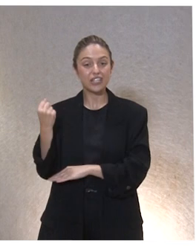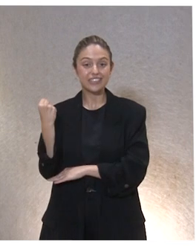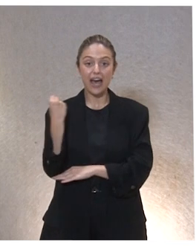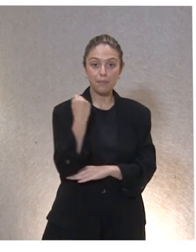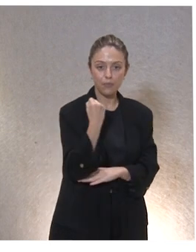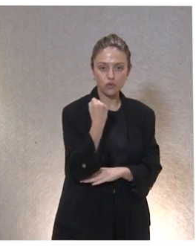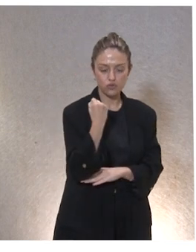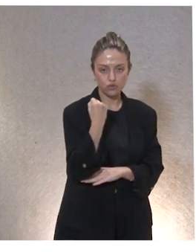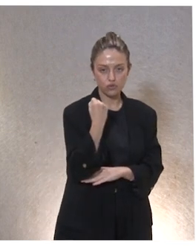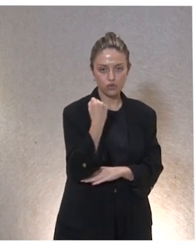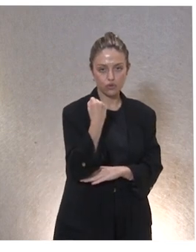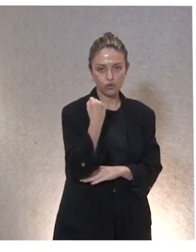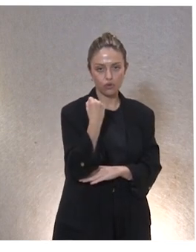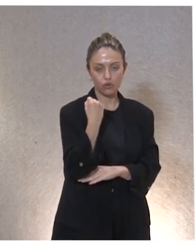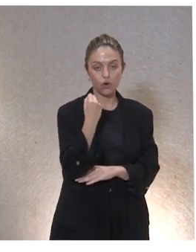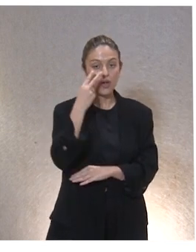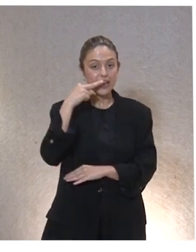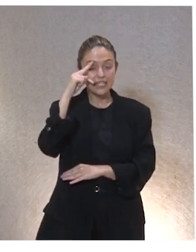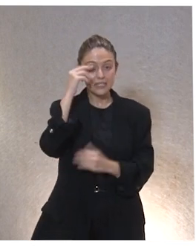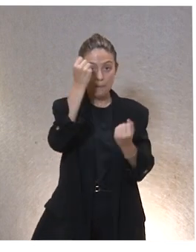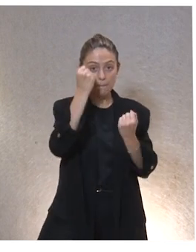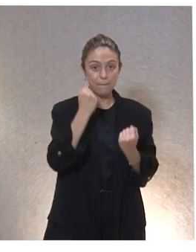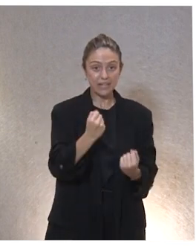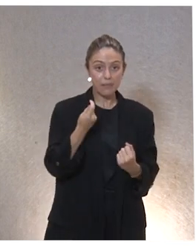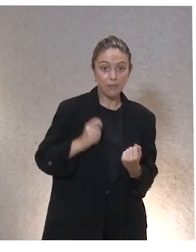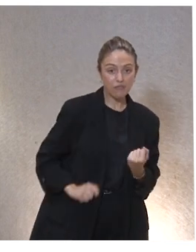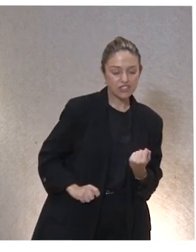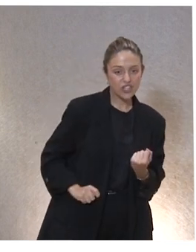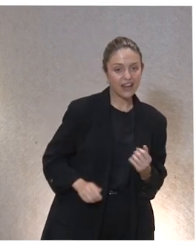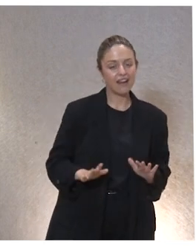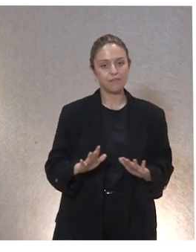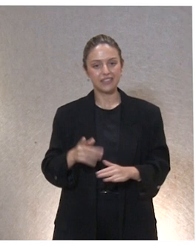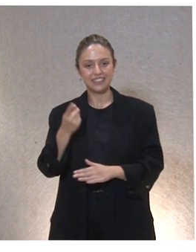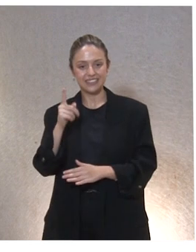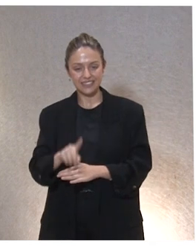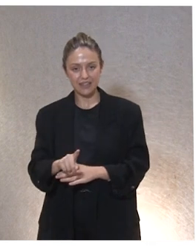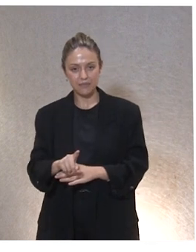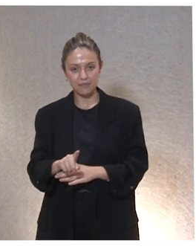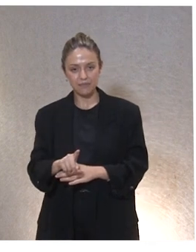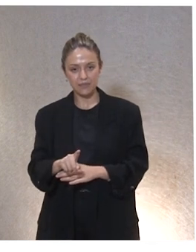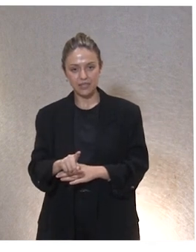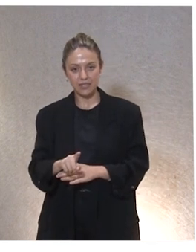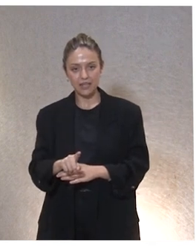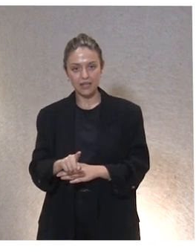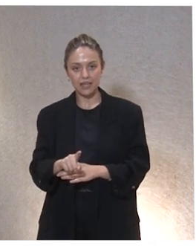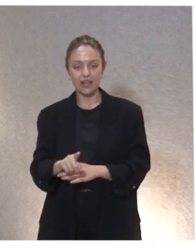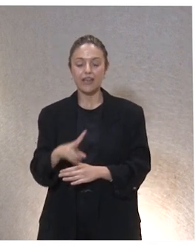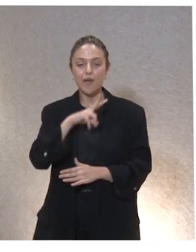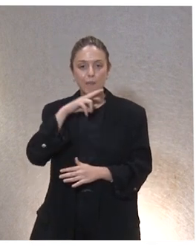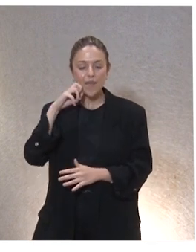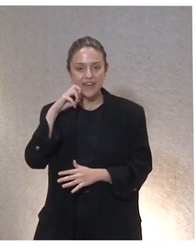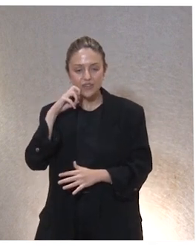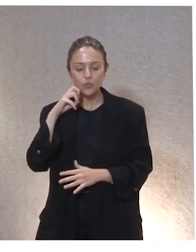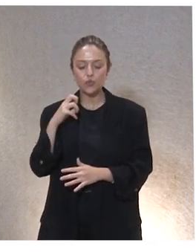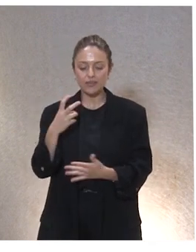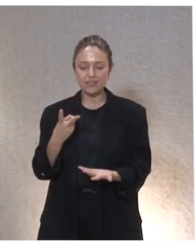que sean expertas no solo a nivel profesional sino como decía Javier a través de sus virtudes y